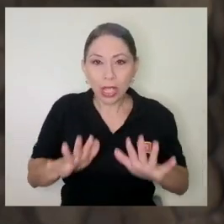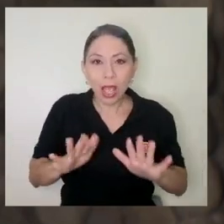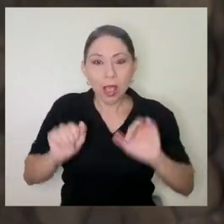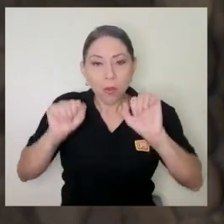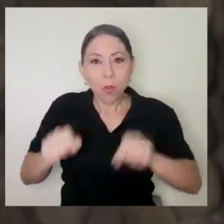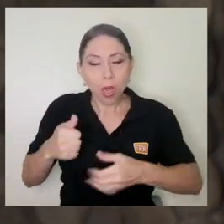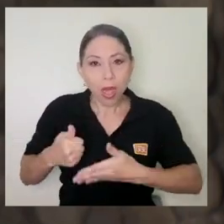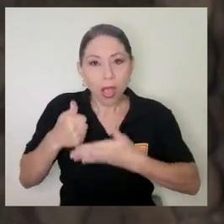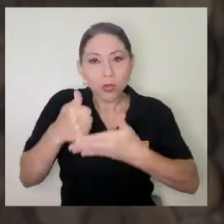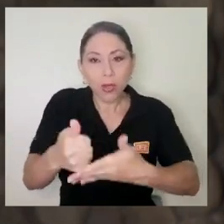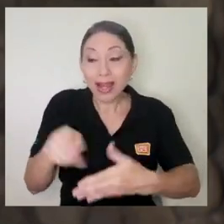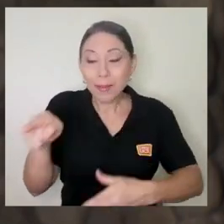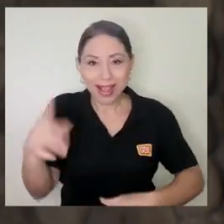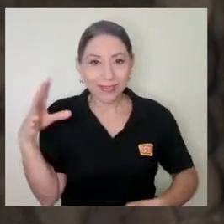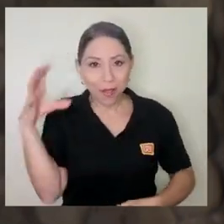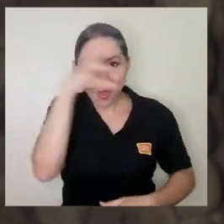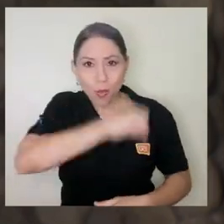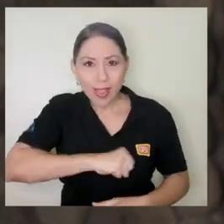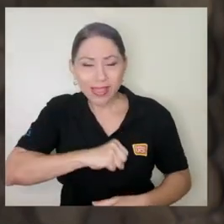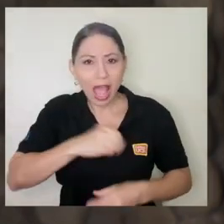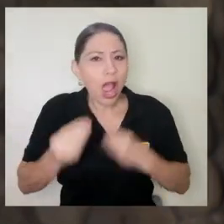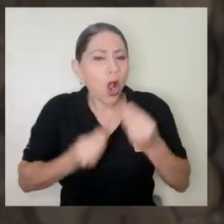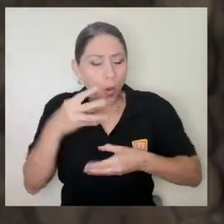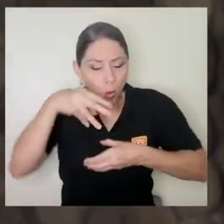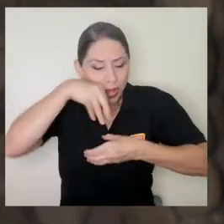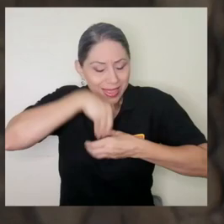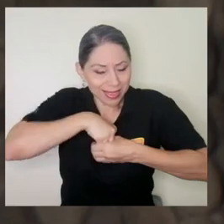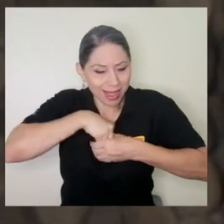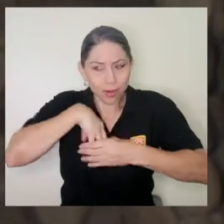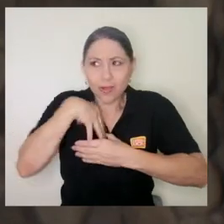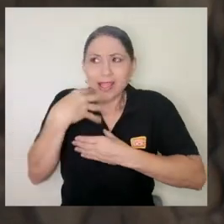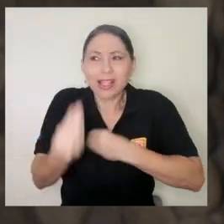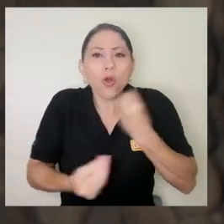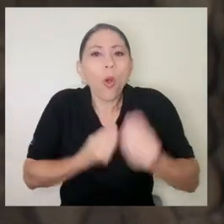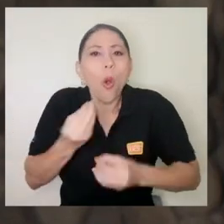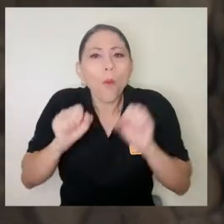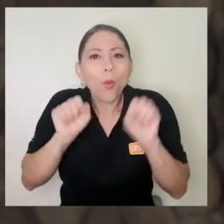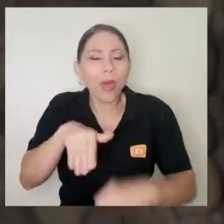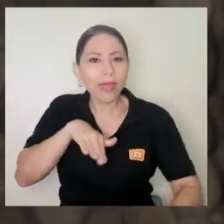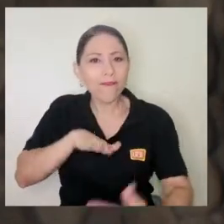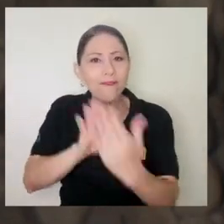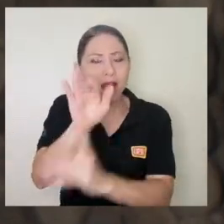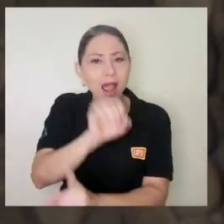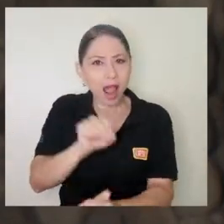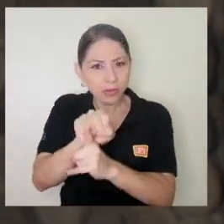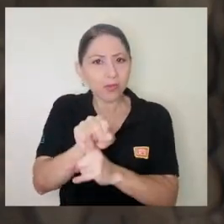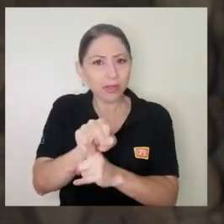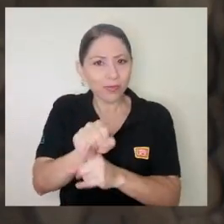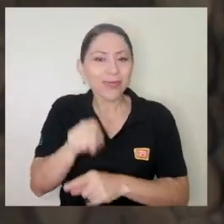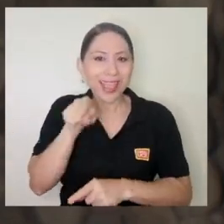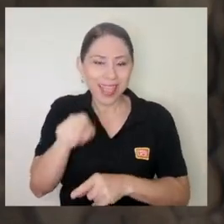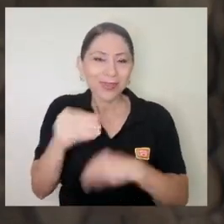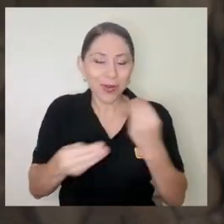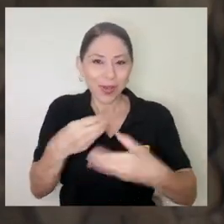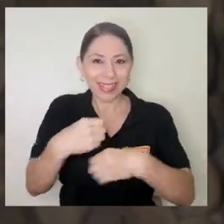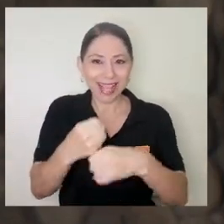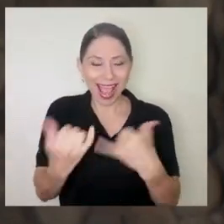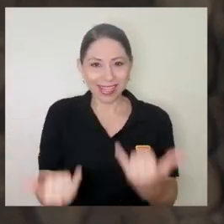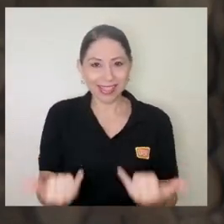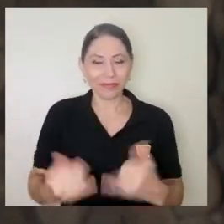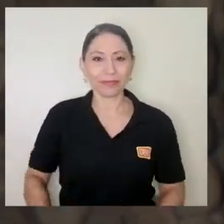ayudarle también a que identifique cuáles son sus recursos internos y recursos externos para enfrentar la situación. Eso es básicamente lo que se hace.